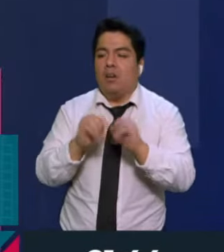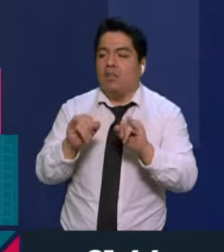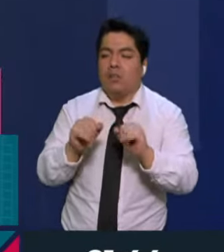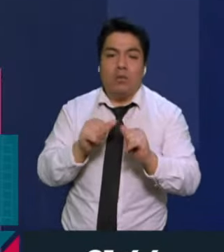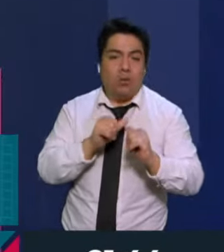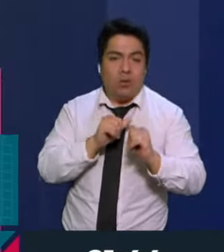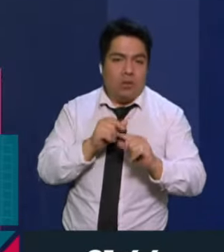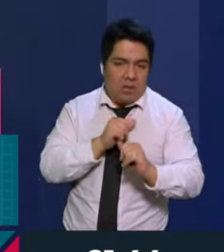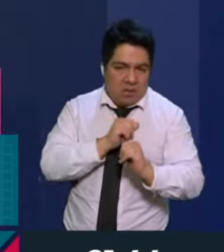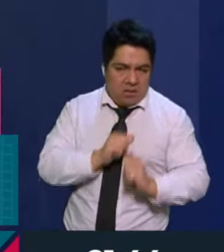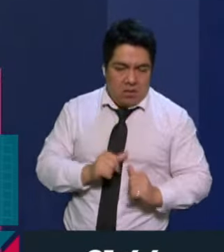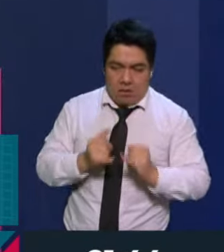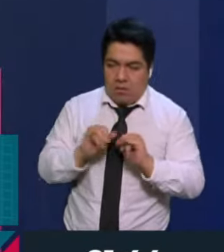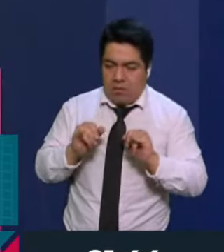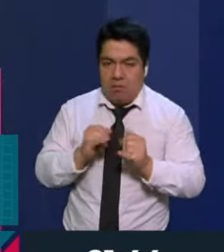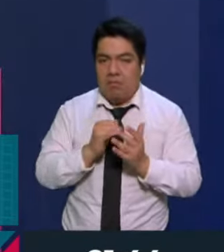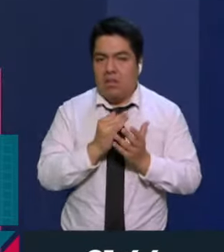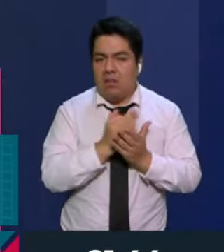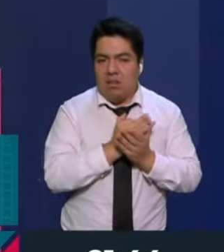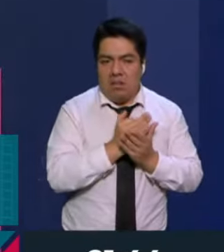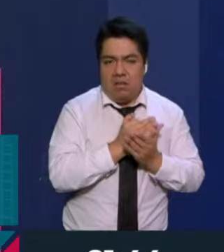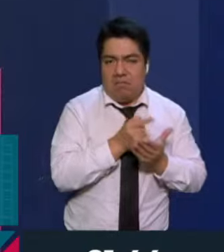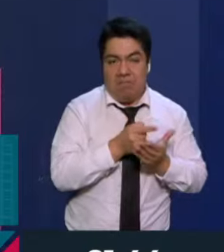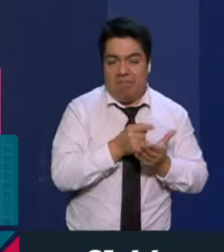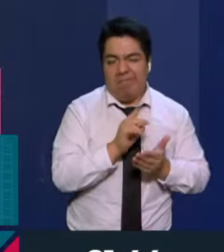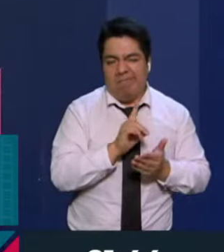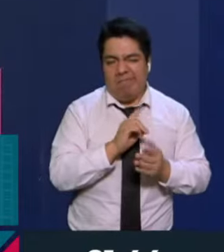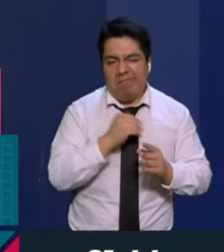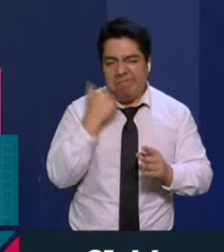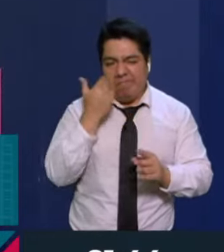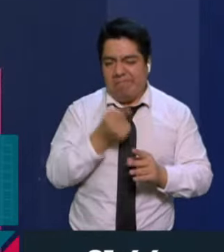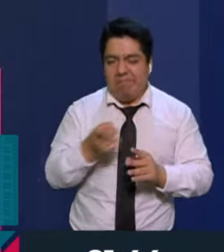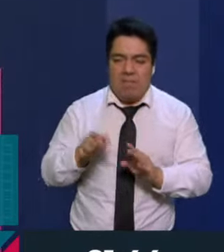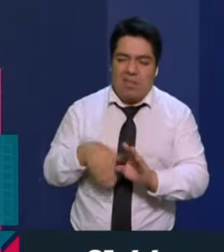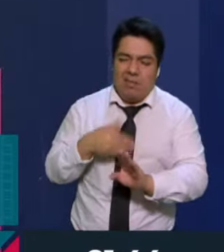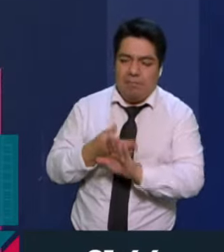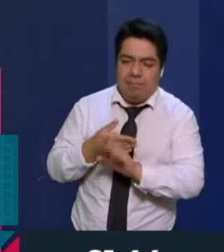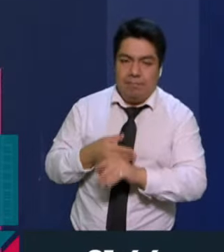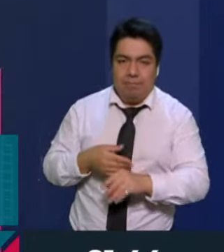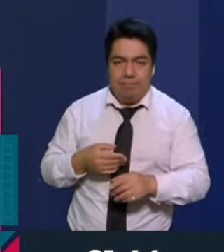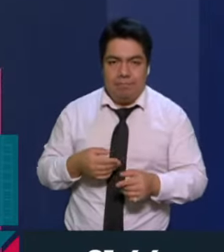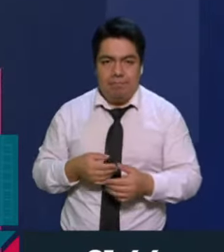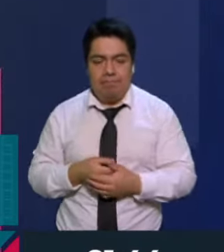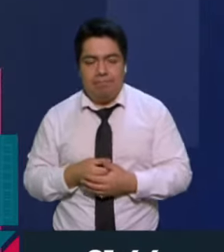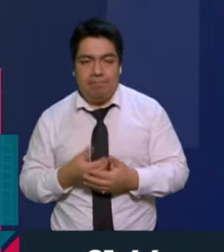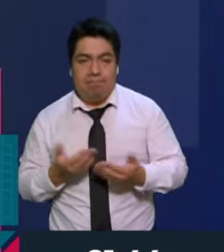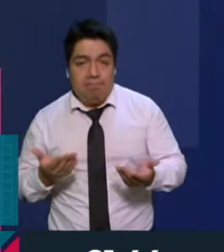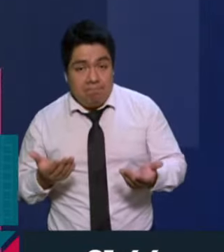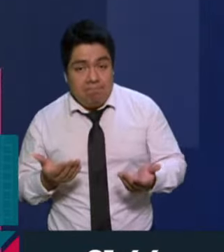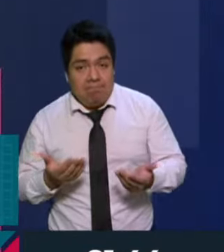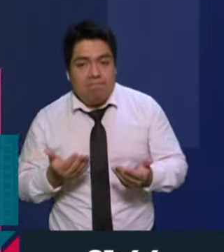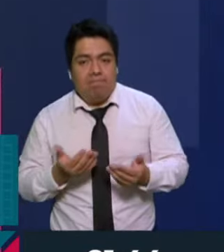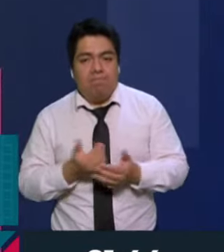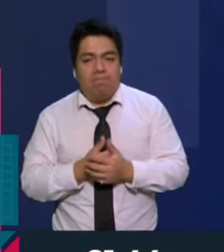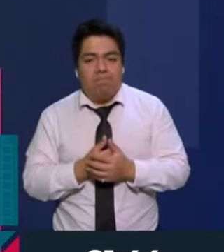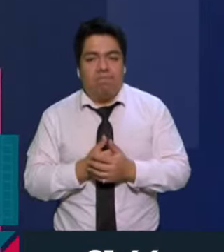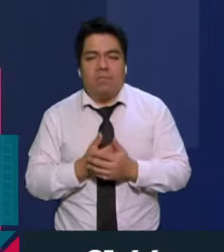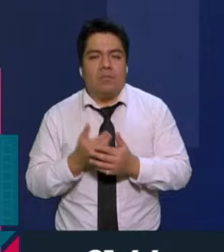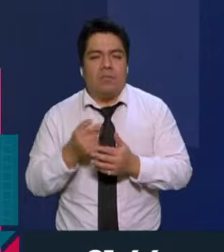que los compañeros de Morena obviamente están en contra de ellos. Y bueno, pues esto es un